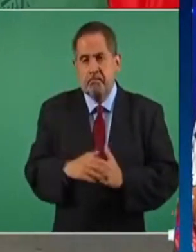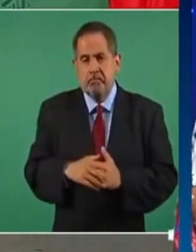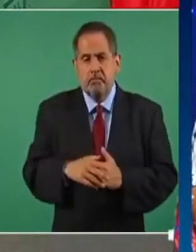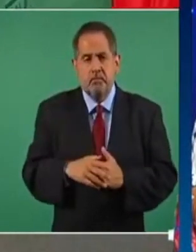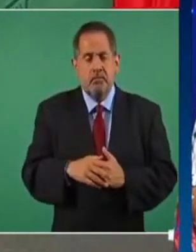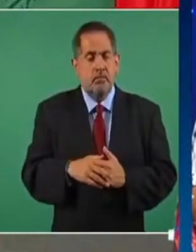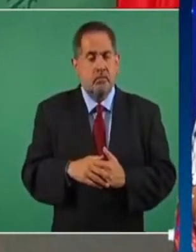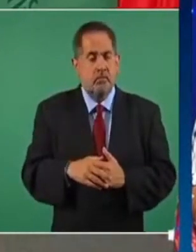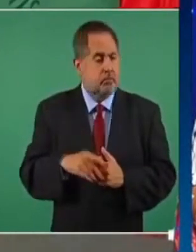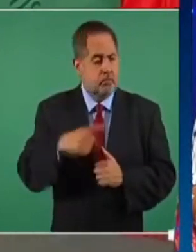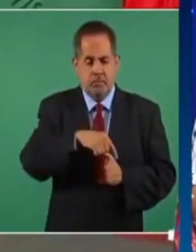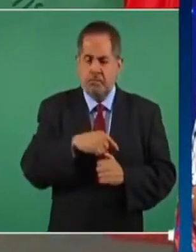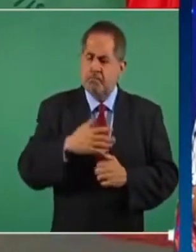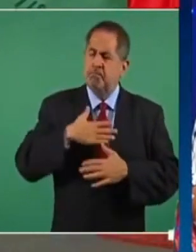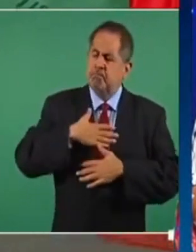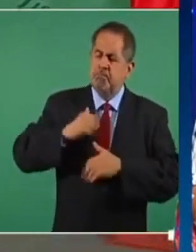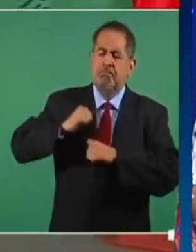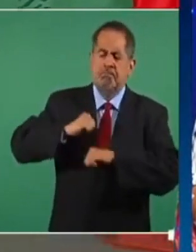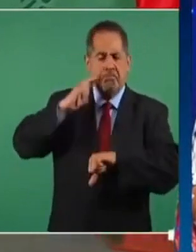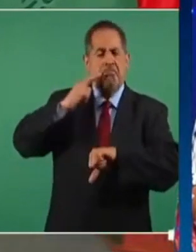asumo a un papel